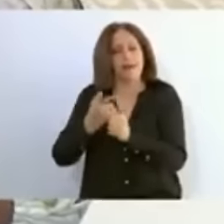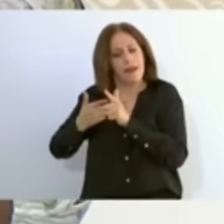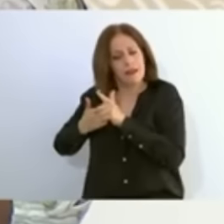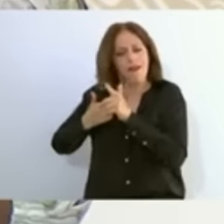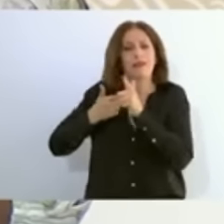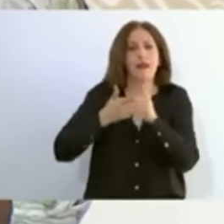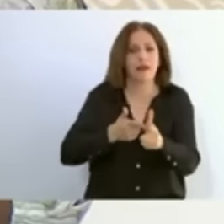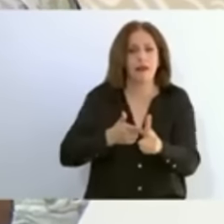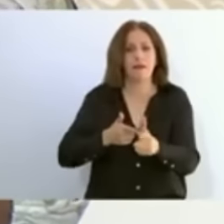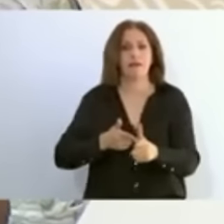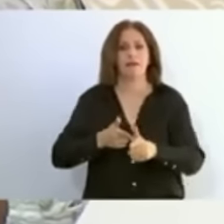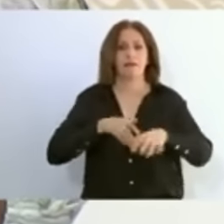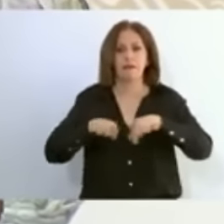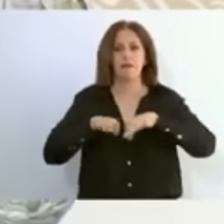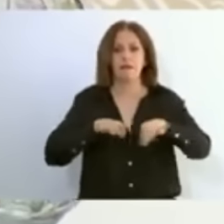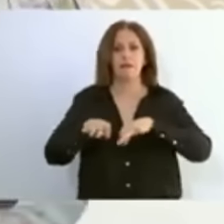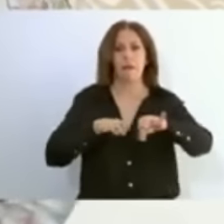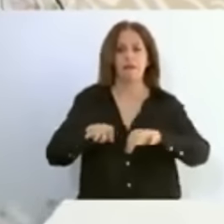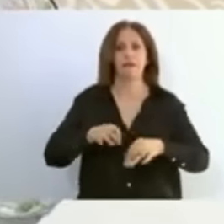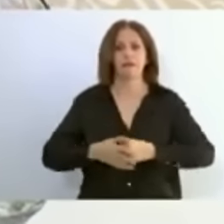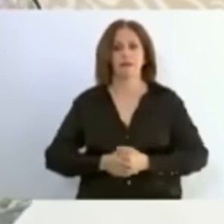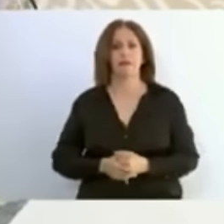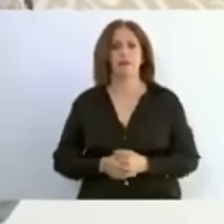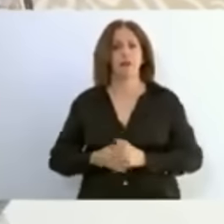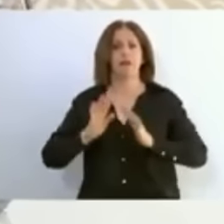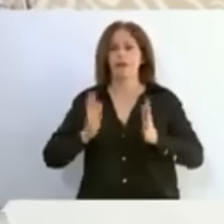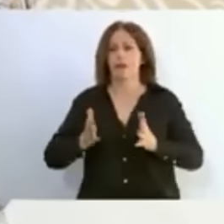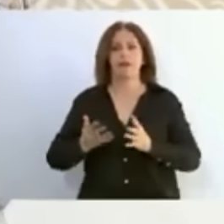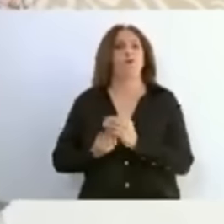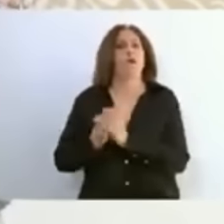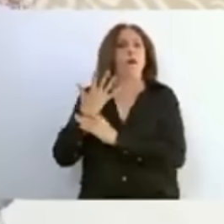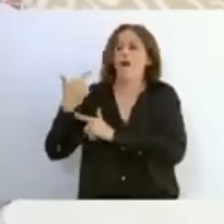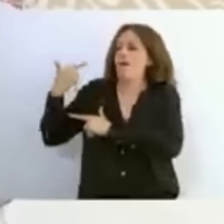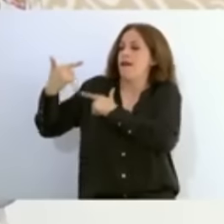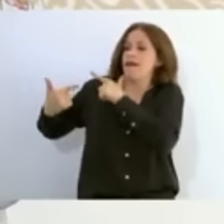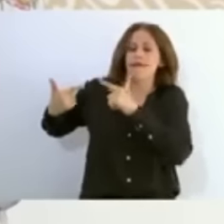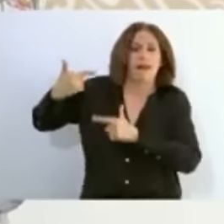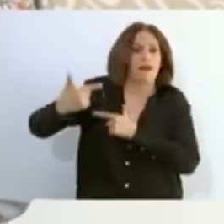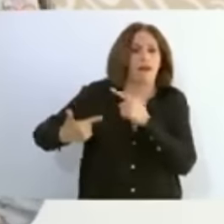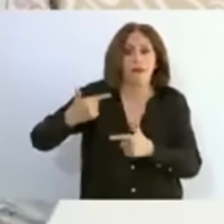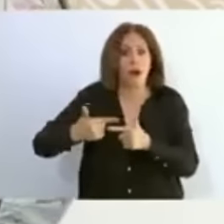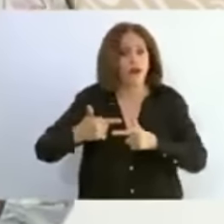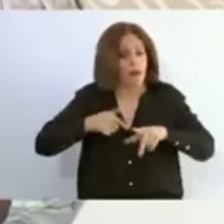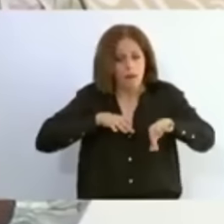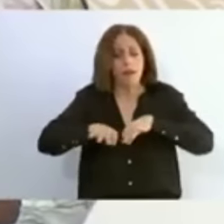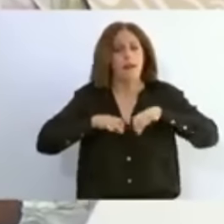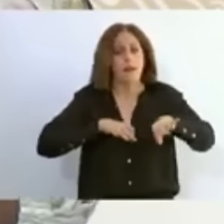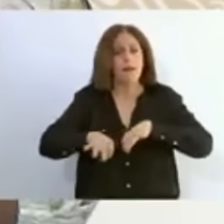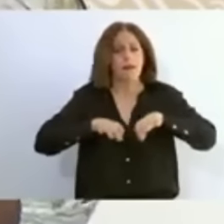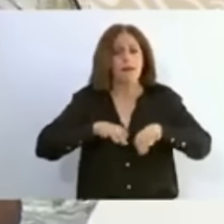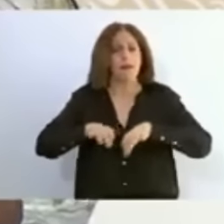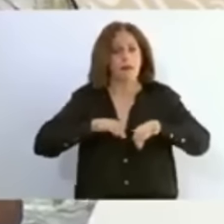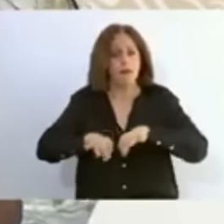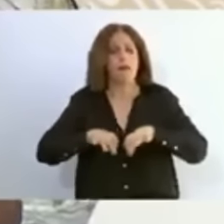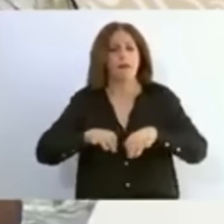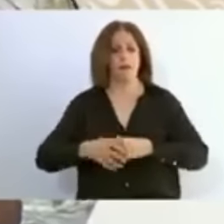y de que hemos entendido toda una generación que estamos a su lado trabajando que no hay mayor virtud